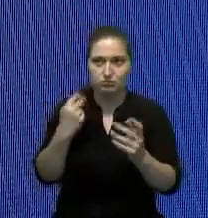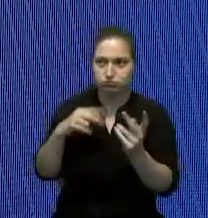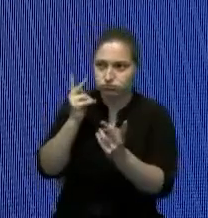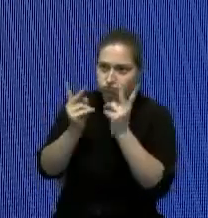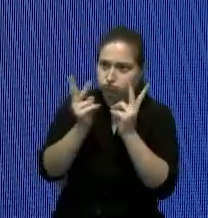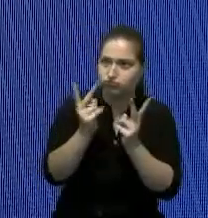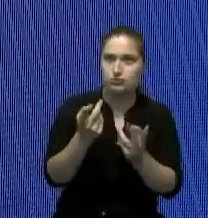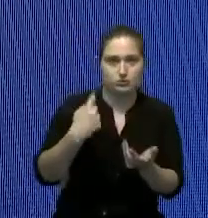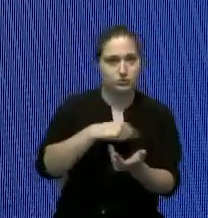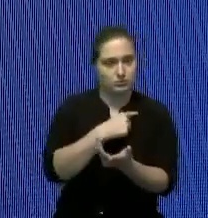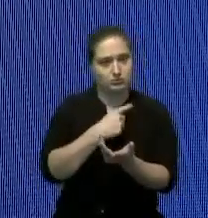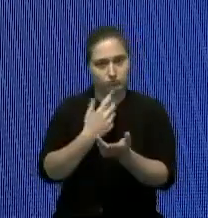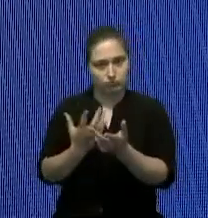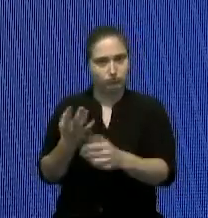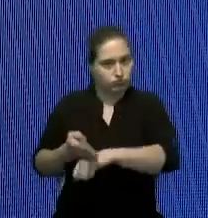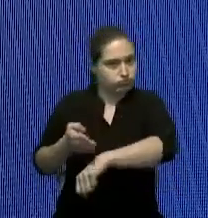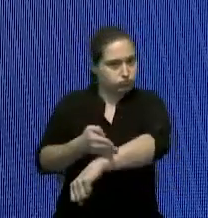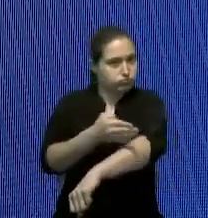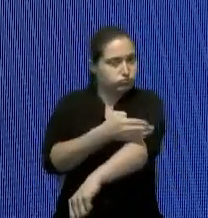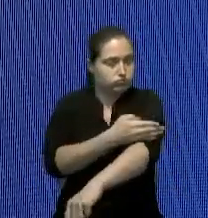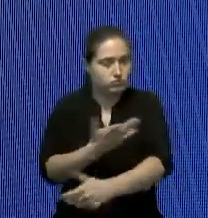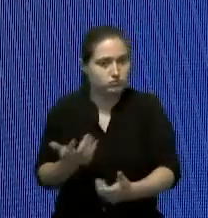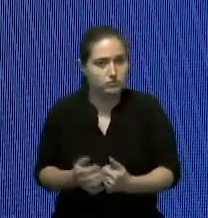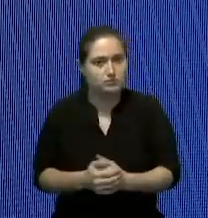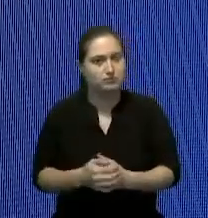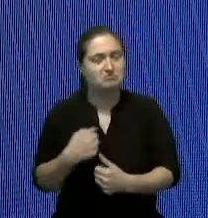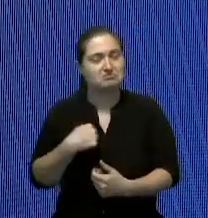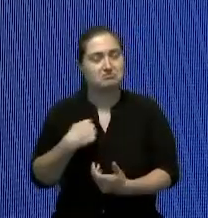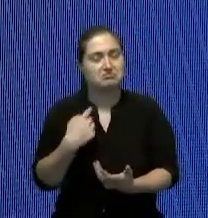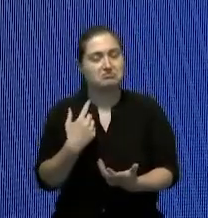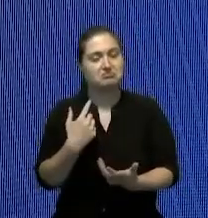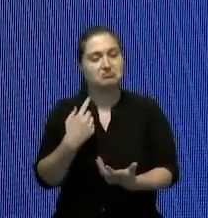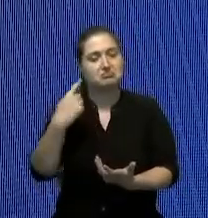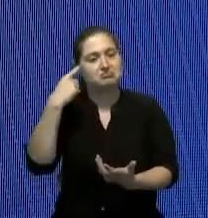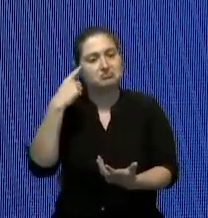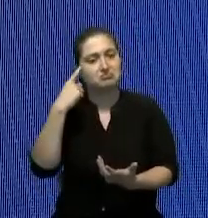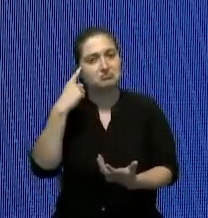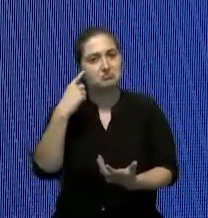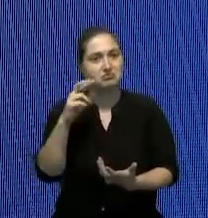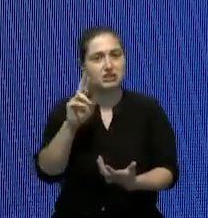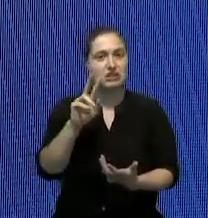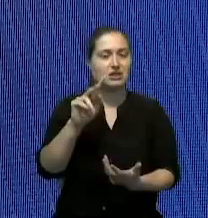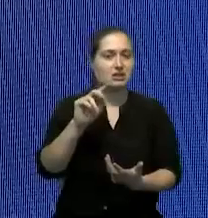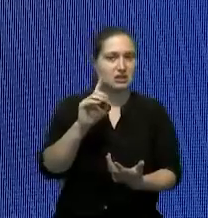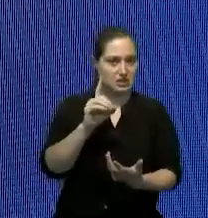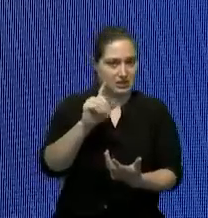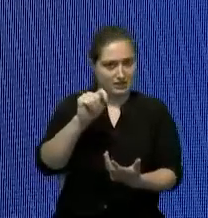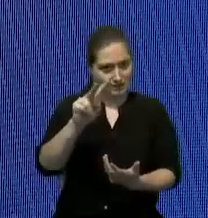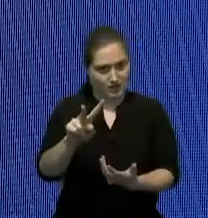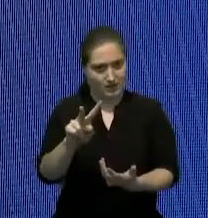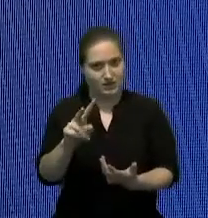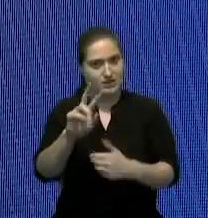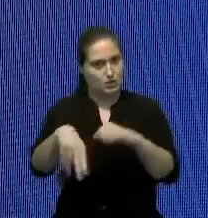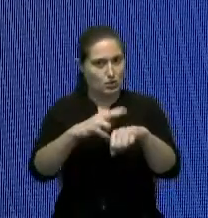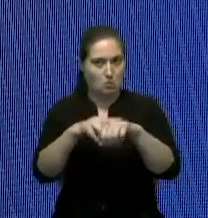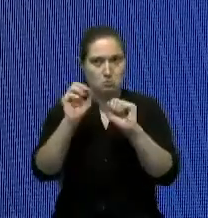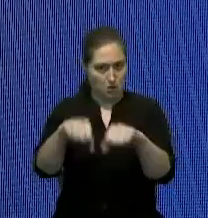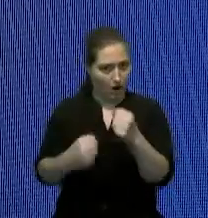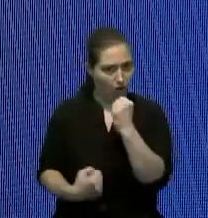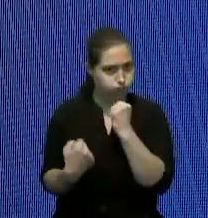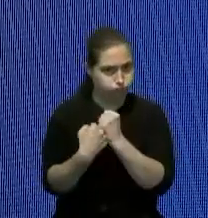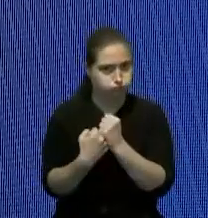también que pasan en nuestro país yo pienso que RTBD internacional lo que puede ser es un gran apoyo a